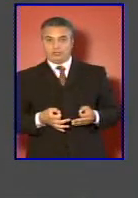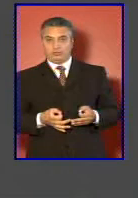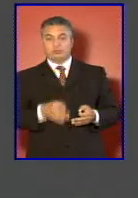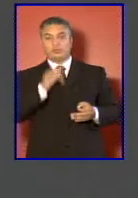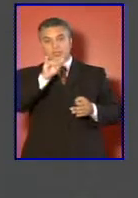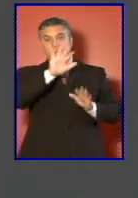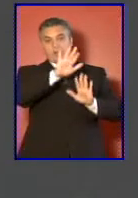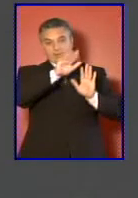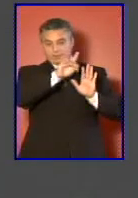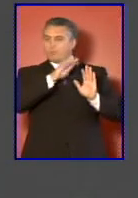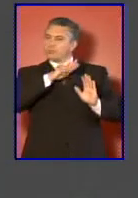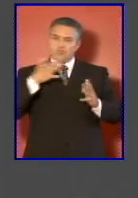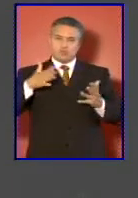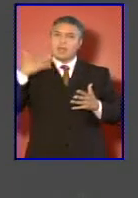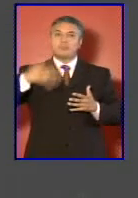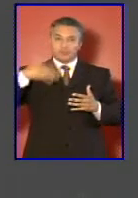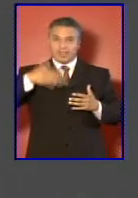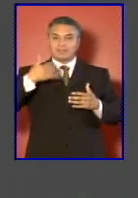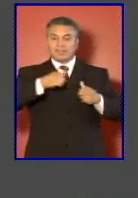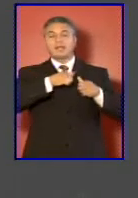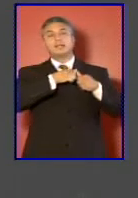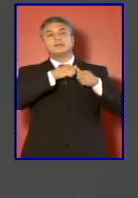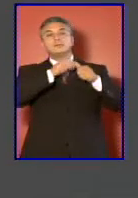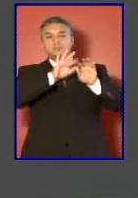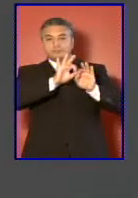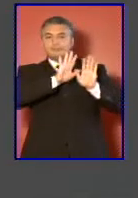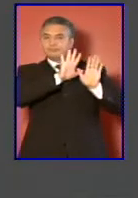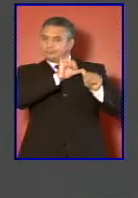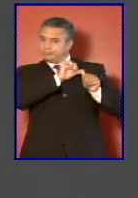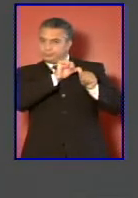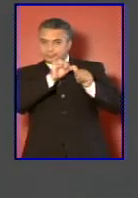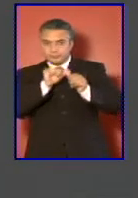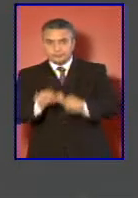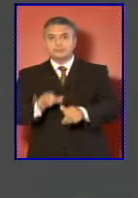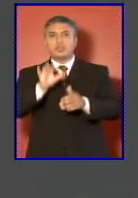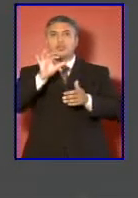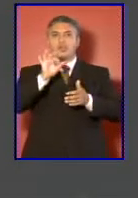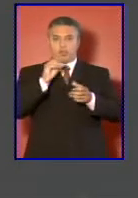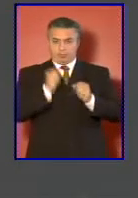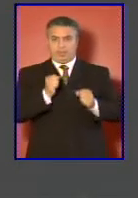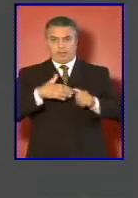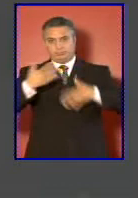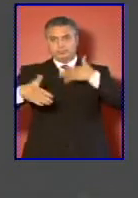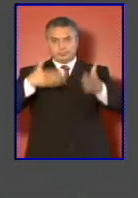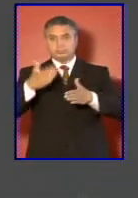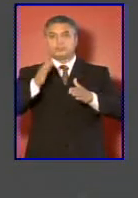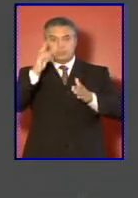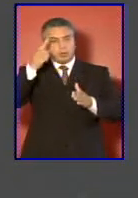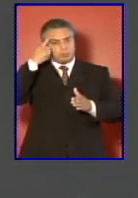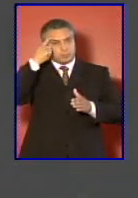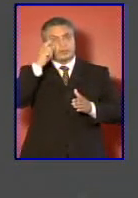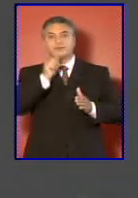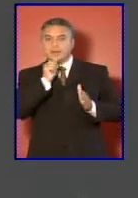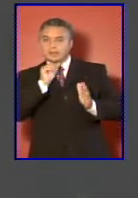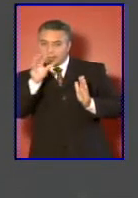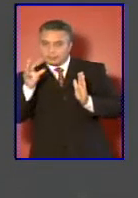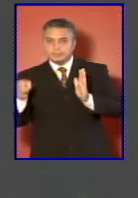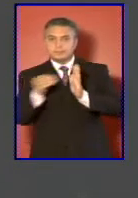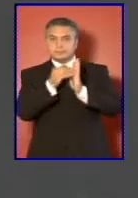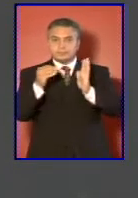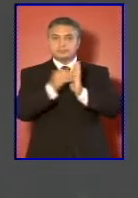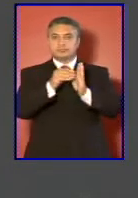operatividad y considerar las reparaciones y mantenciones de